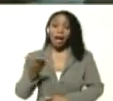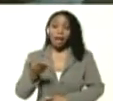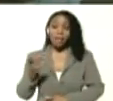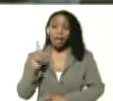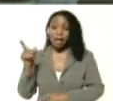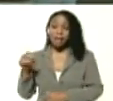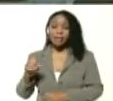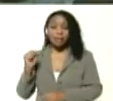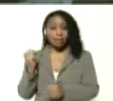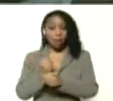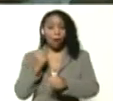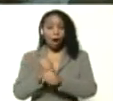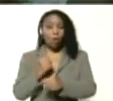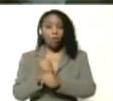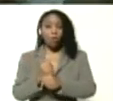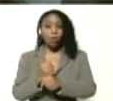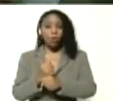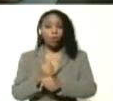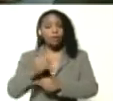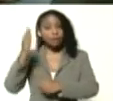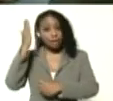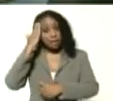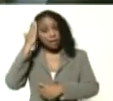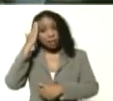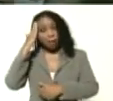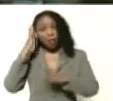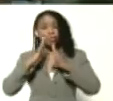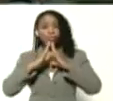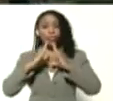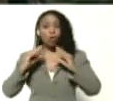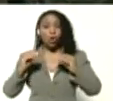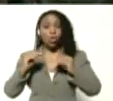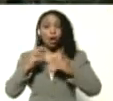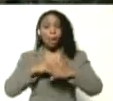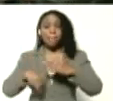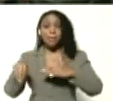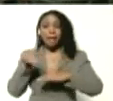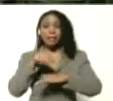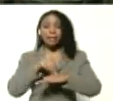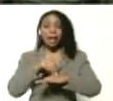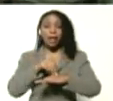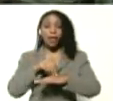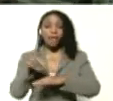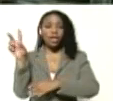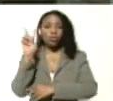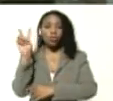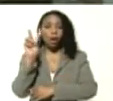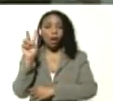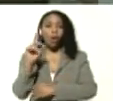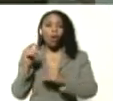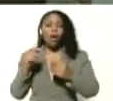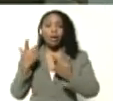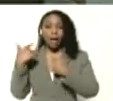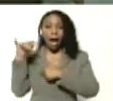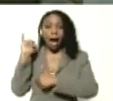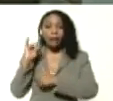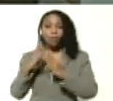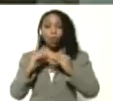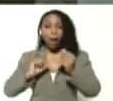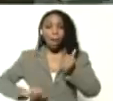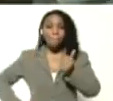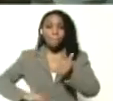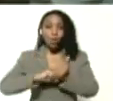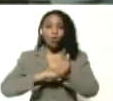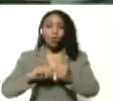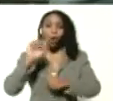labor, que sepa todo el magisterio venezolano, que cuenta con todo el apoyo, que estamos